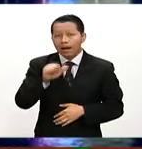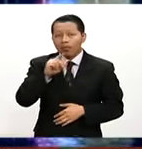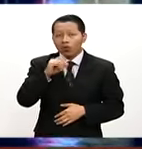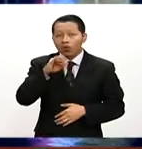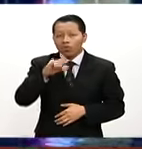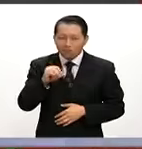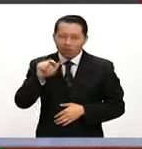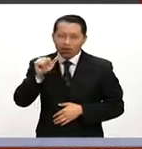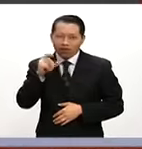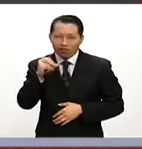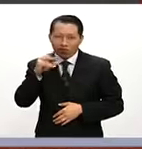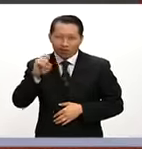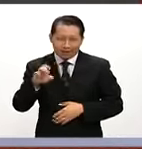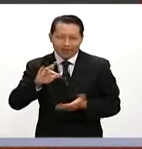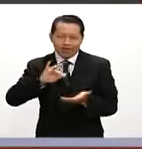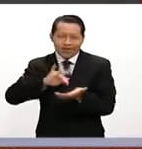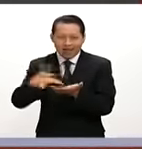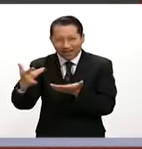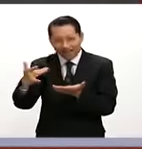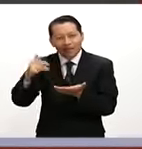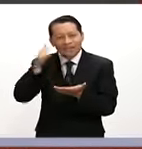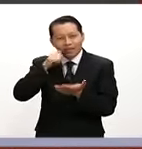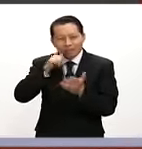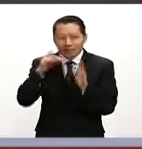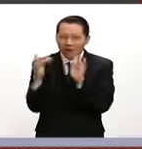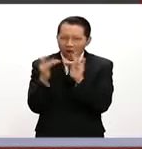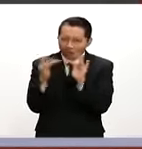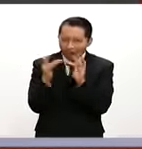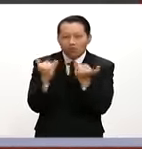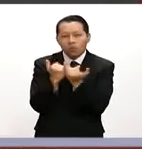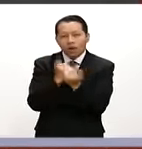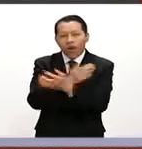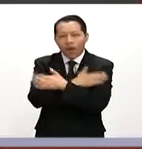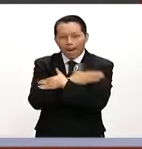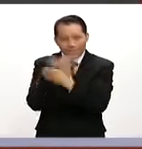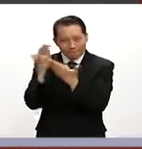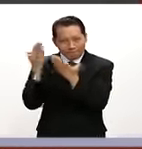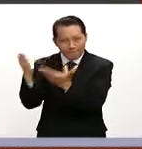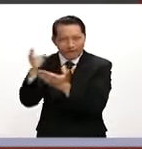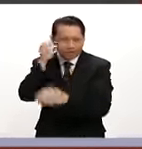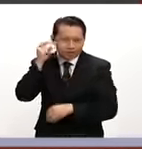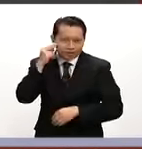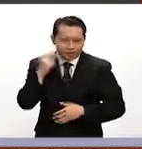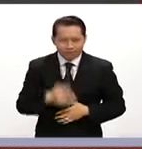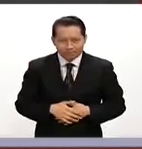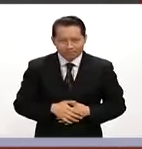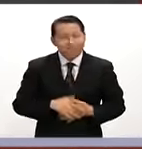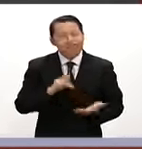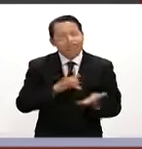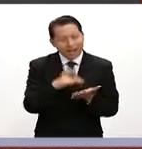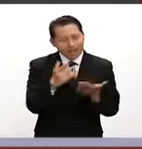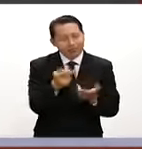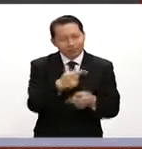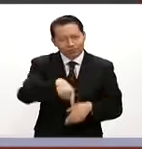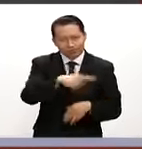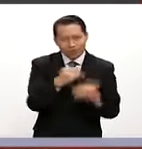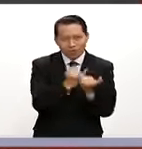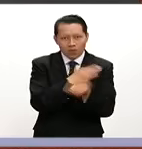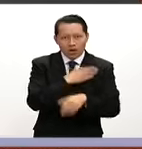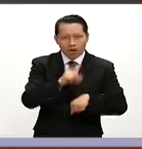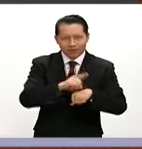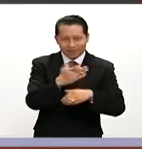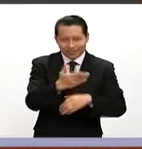como siempre te agradecemos mucho que estés aquí en México al día. Un abrazo hasta China. Gracias a ustedes. Hasta luego. Buenos días.